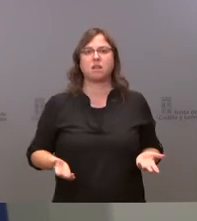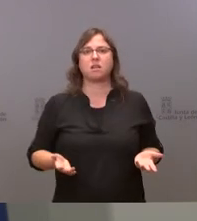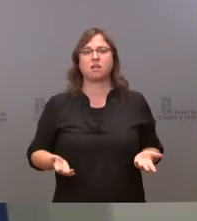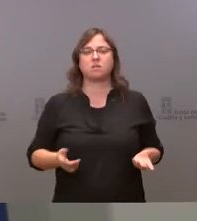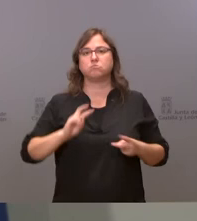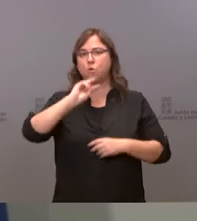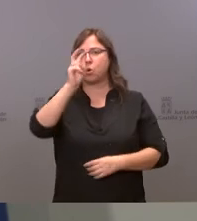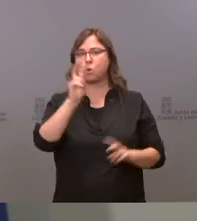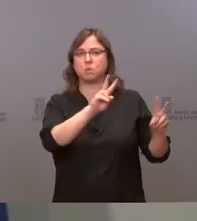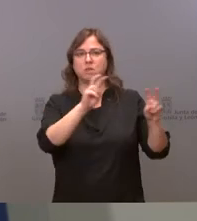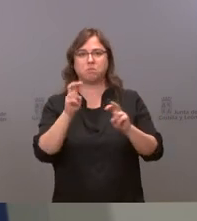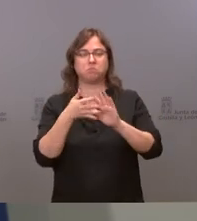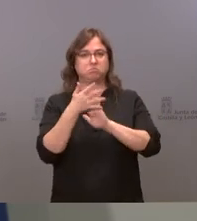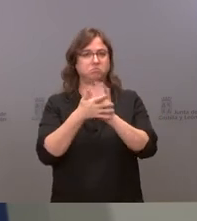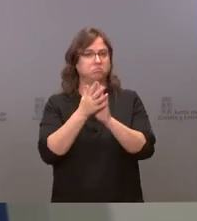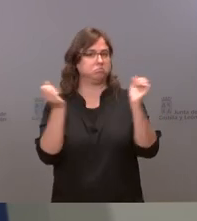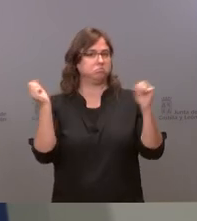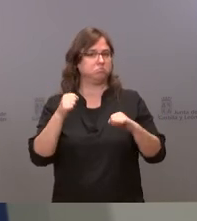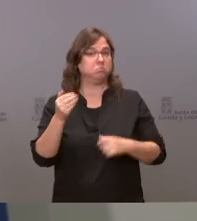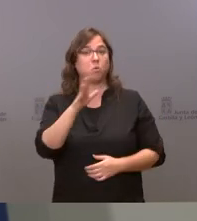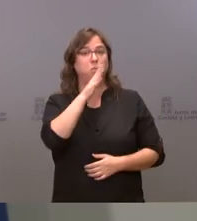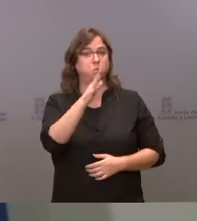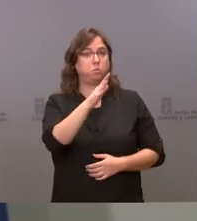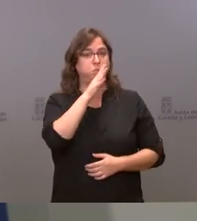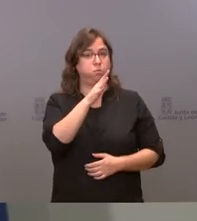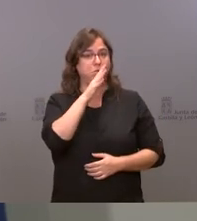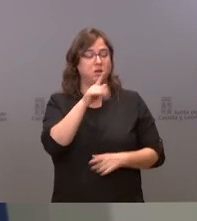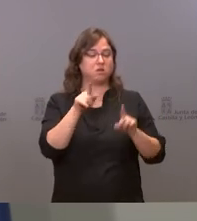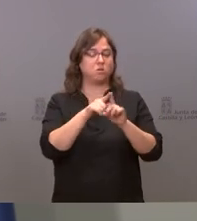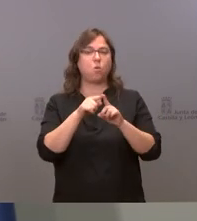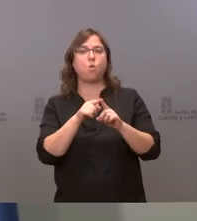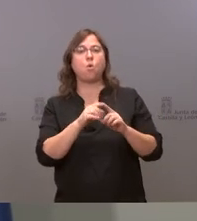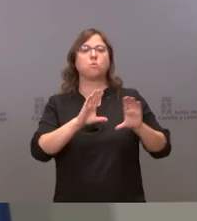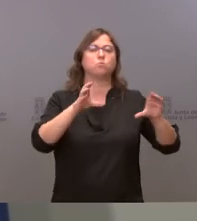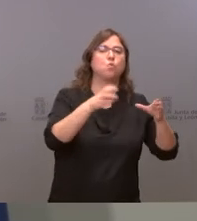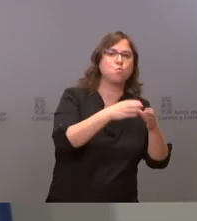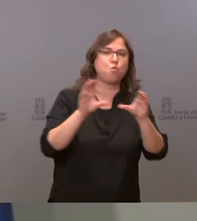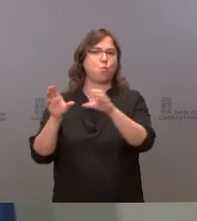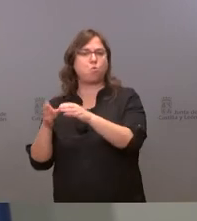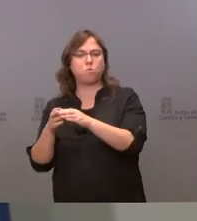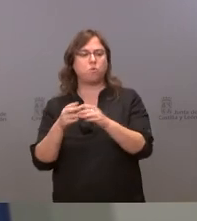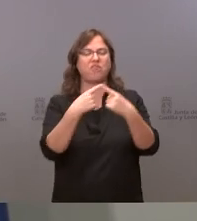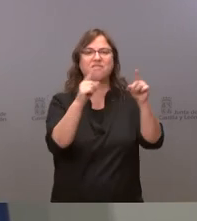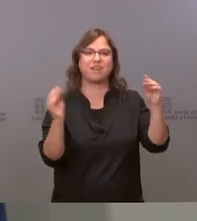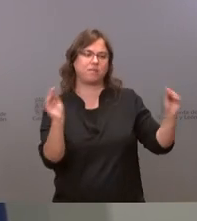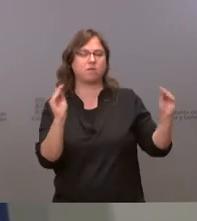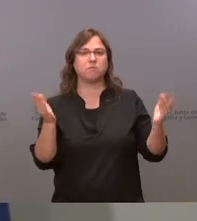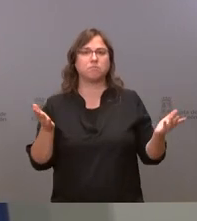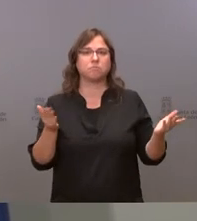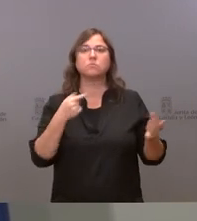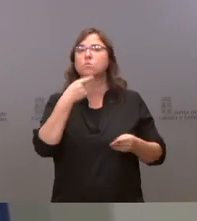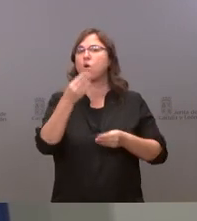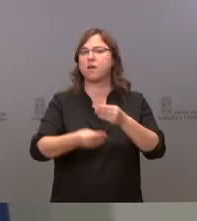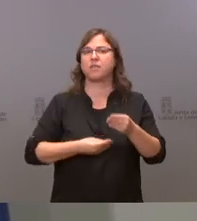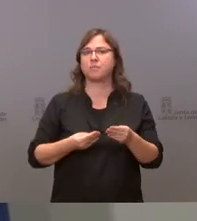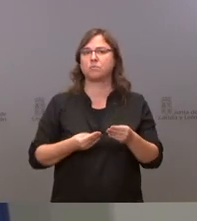asuntos en los que se estaba de acuerdo esa fue la razón de la discrepancia de voto de un partido y de otro y lo que estamos haciendo es